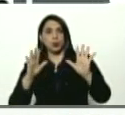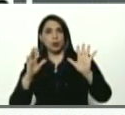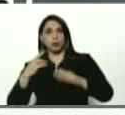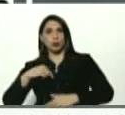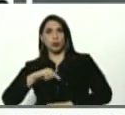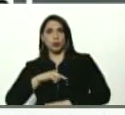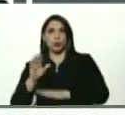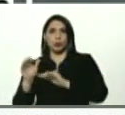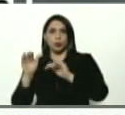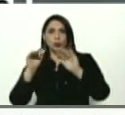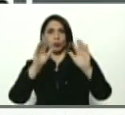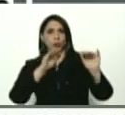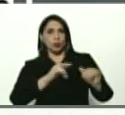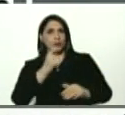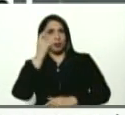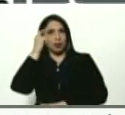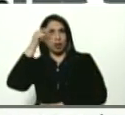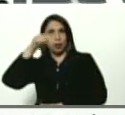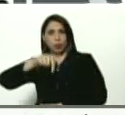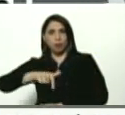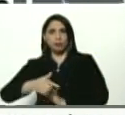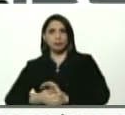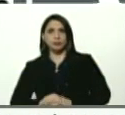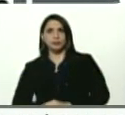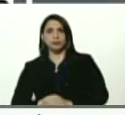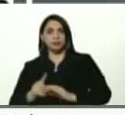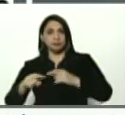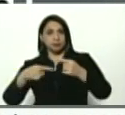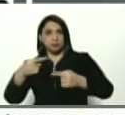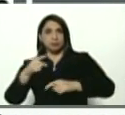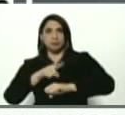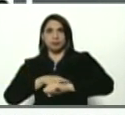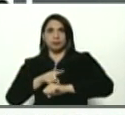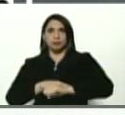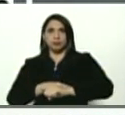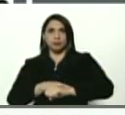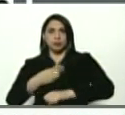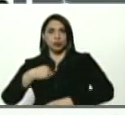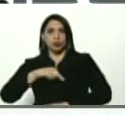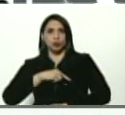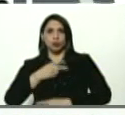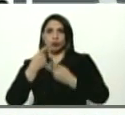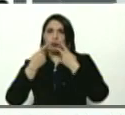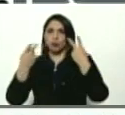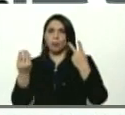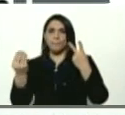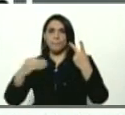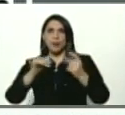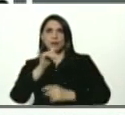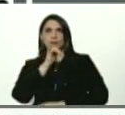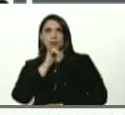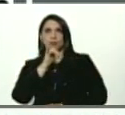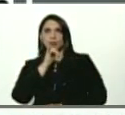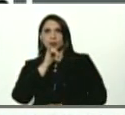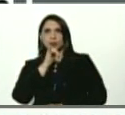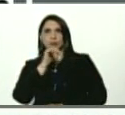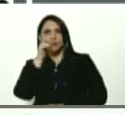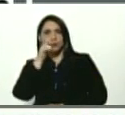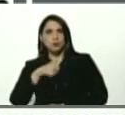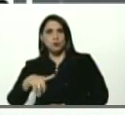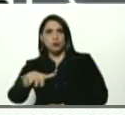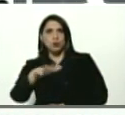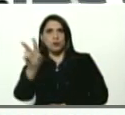despedimos por el día de hoy y en las próximas horas estaríamos compartiendo mayor información con la población